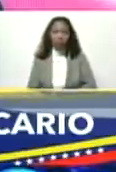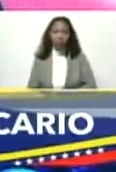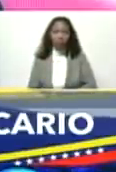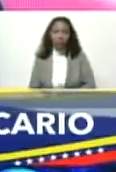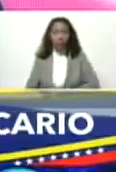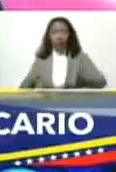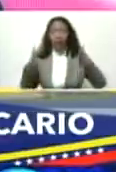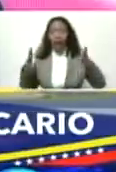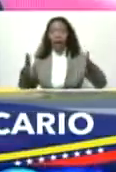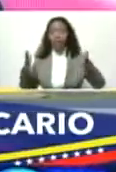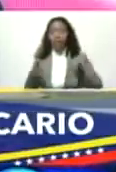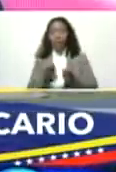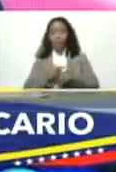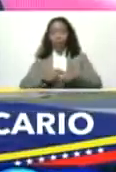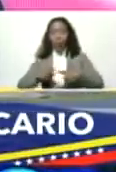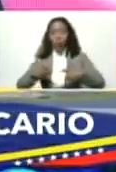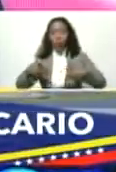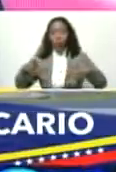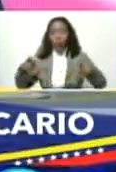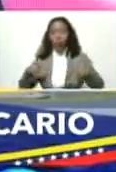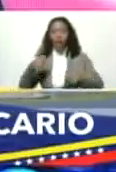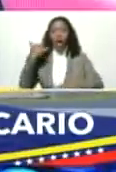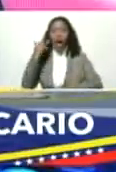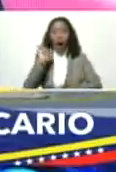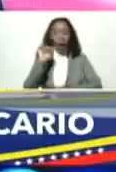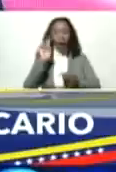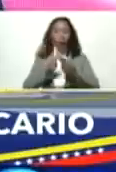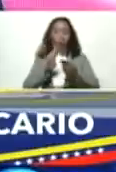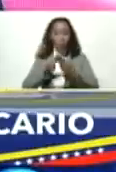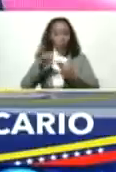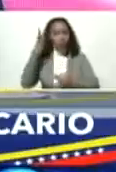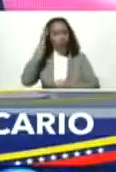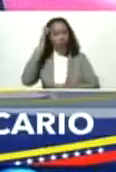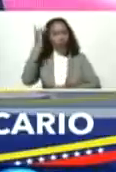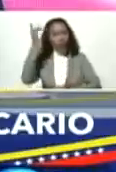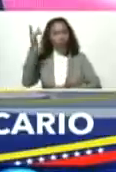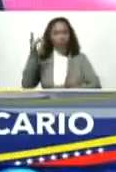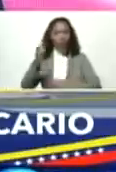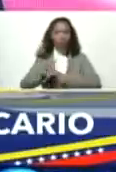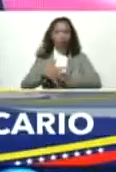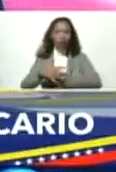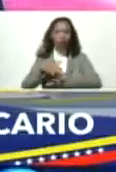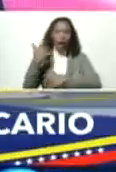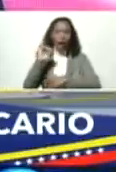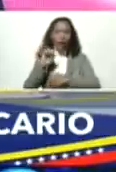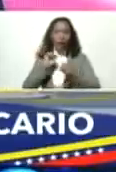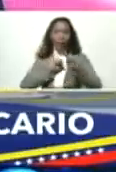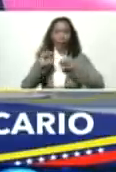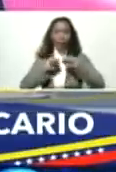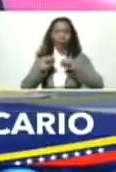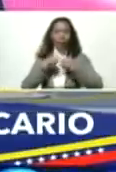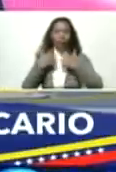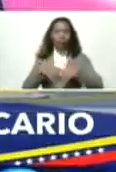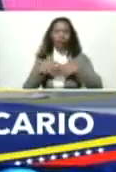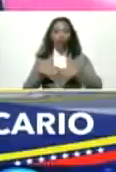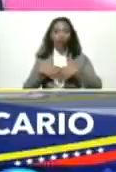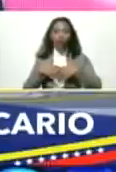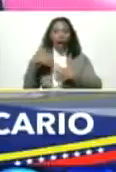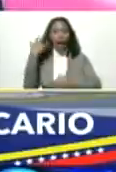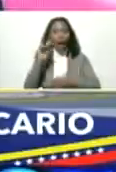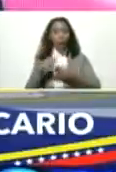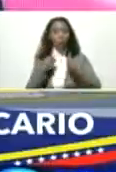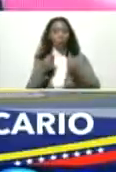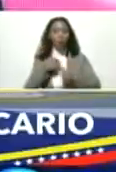gigantescas de crecimiento tiene el conocimiento tiene la tecnología tiene el aparato industrial tiene la